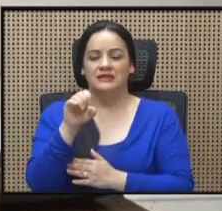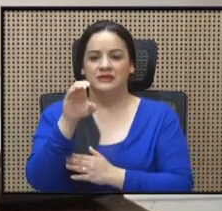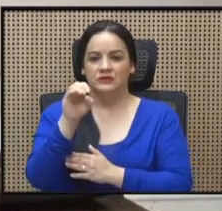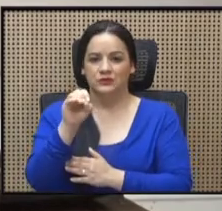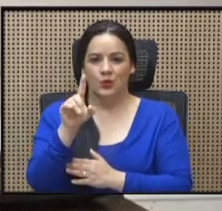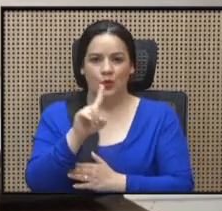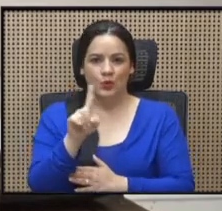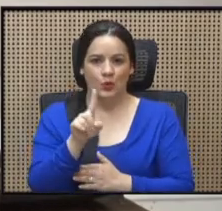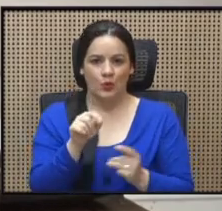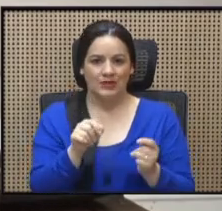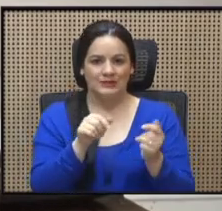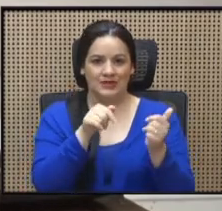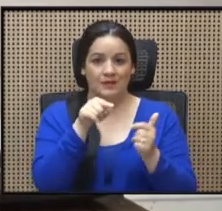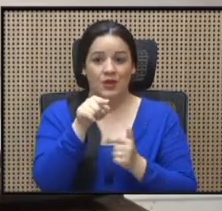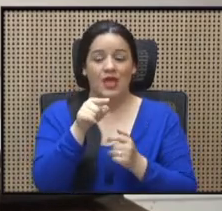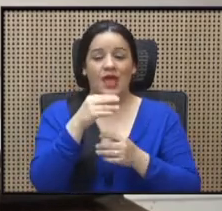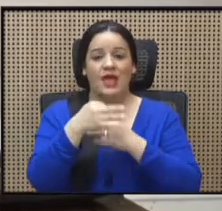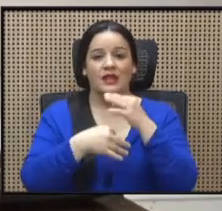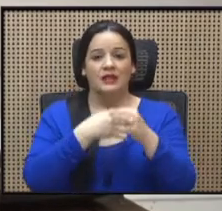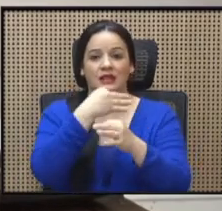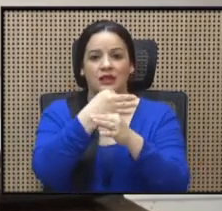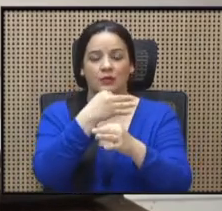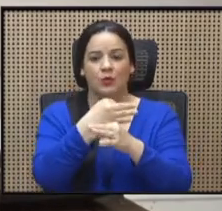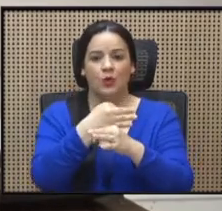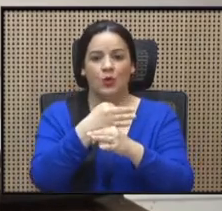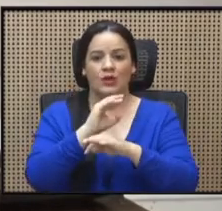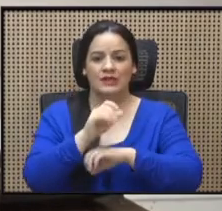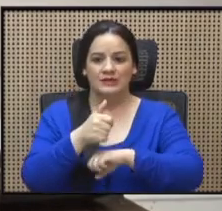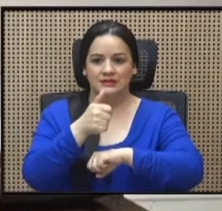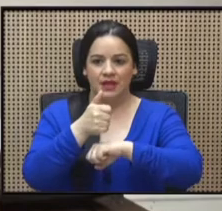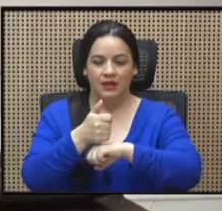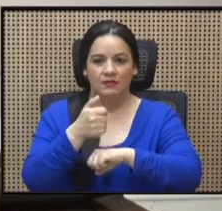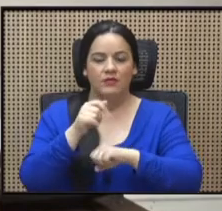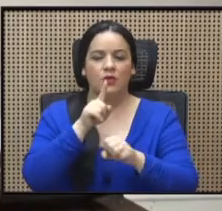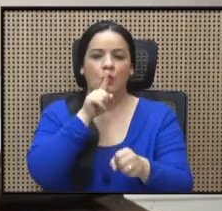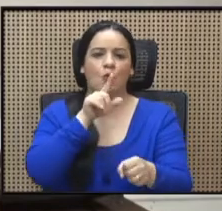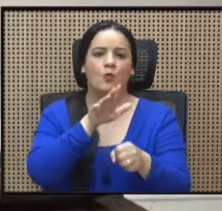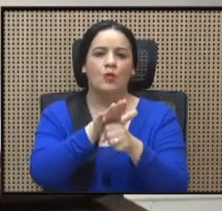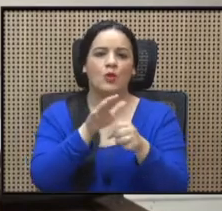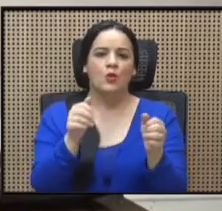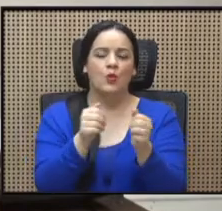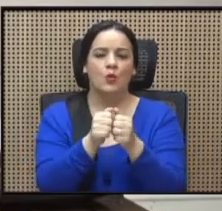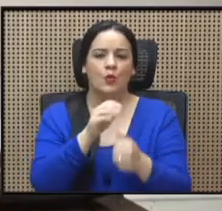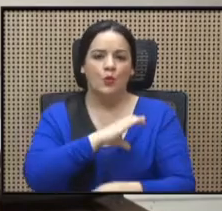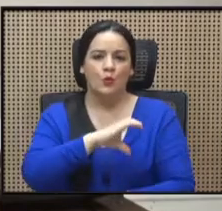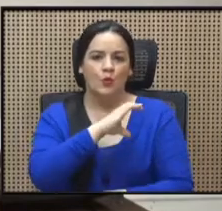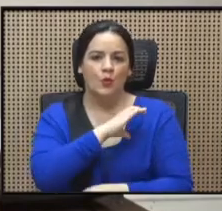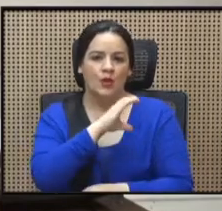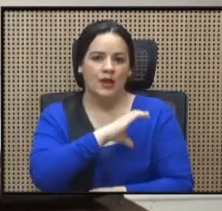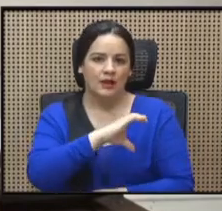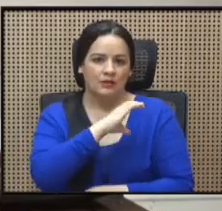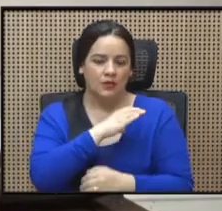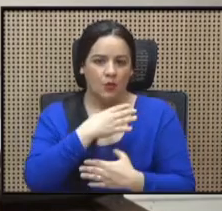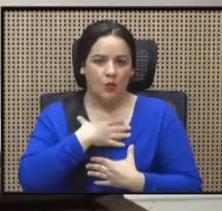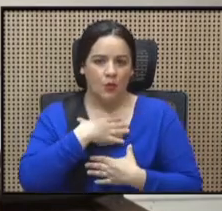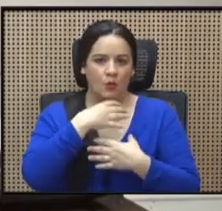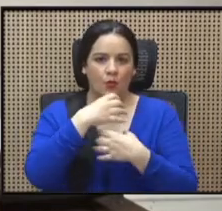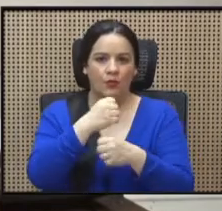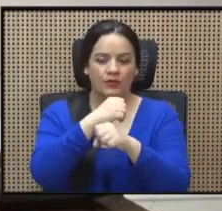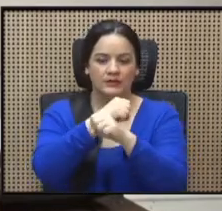a dicho tipo de instalaciones de cumplir con las condiciones de calidad, confiabilidad y seguridad